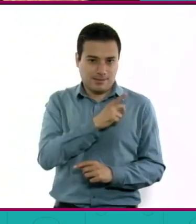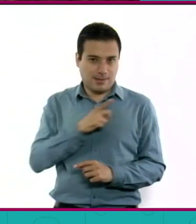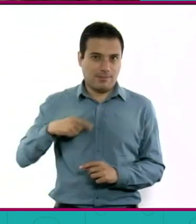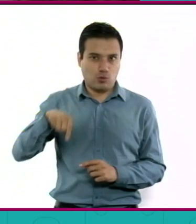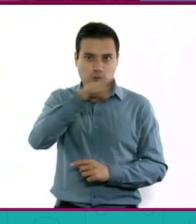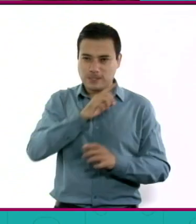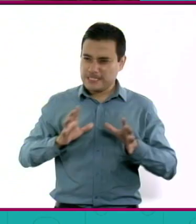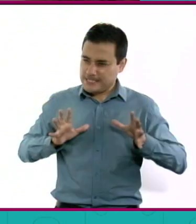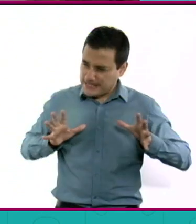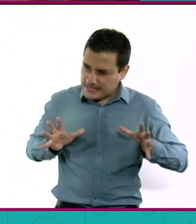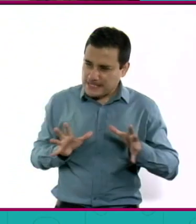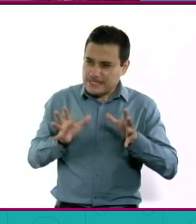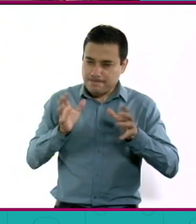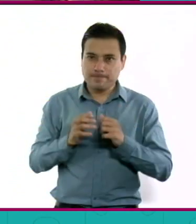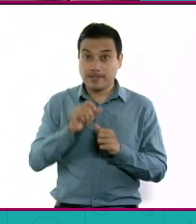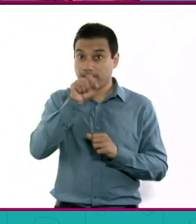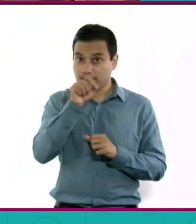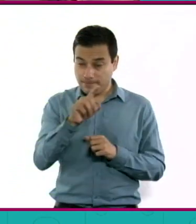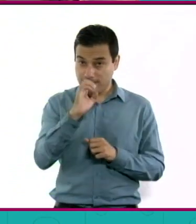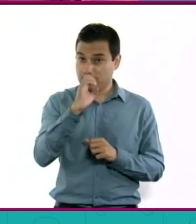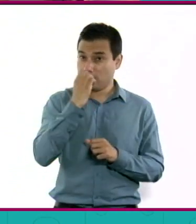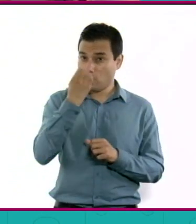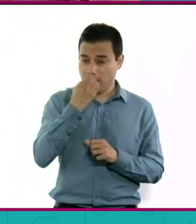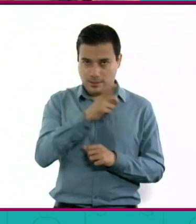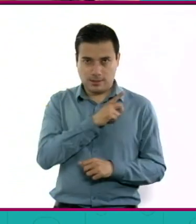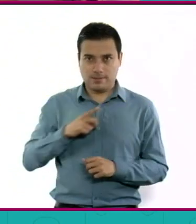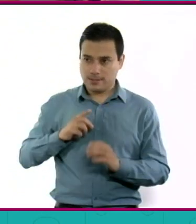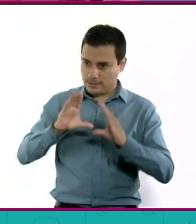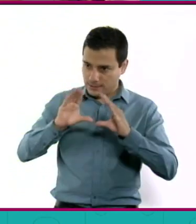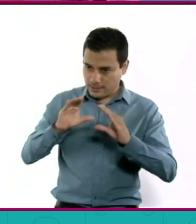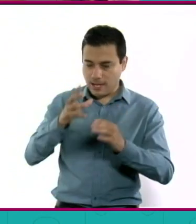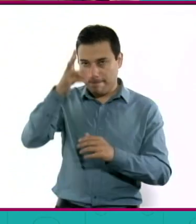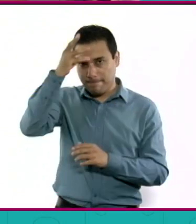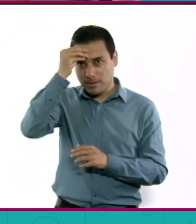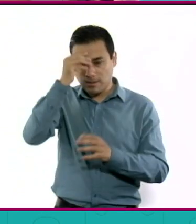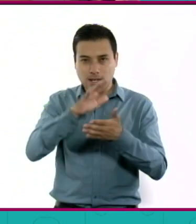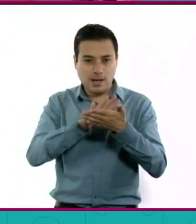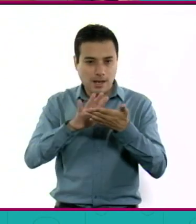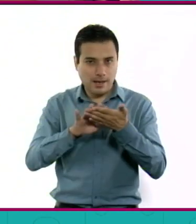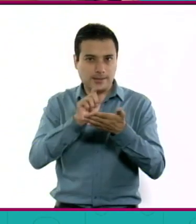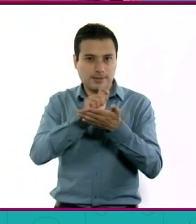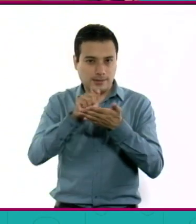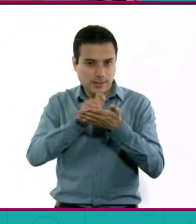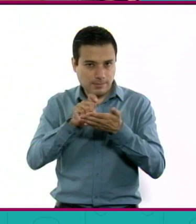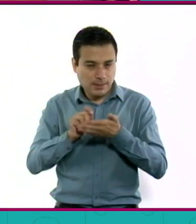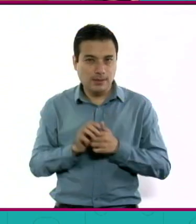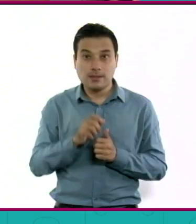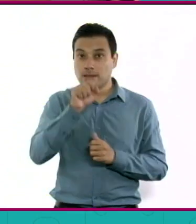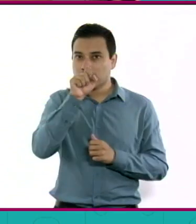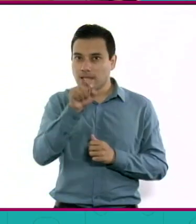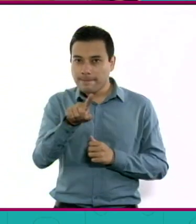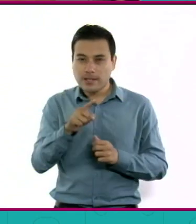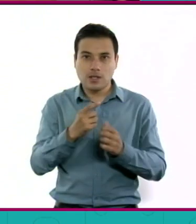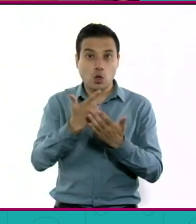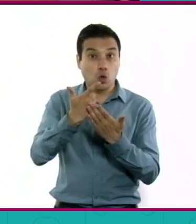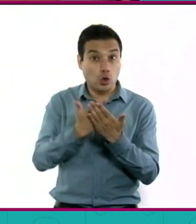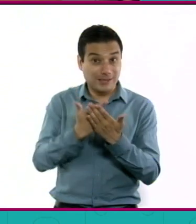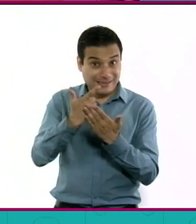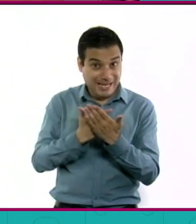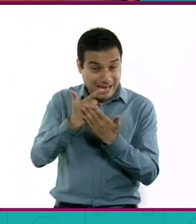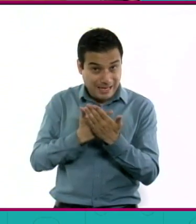porque el aprender a leer, el aprender a escribir, el aprender a contar el tema de las matemáticas,